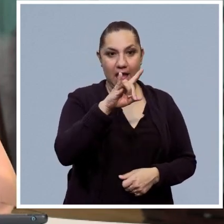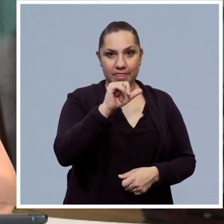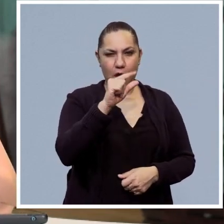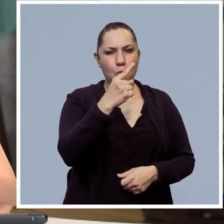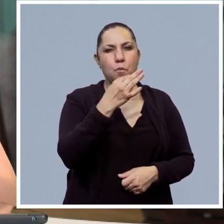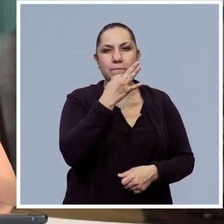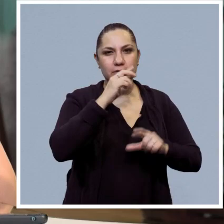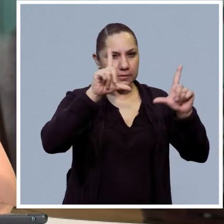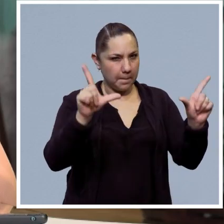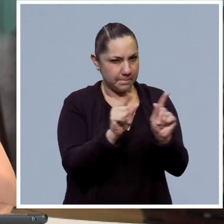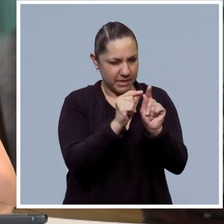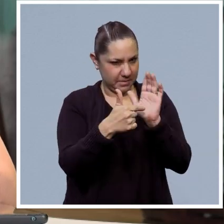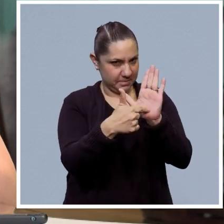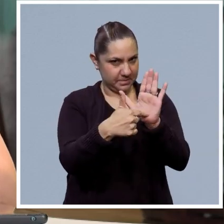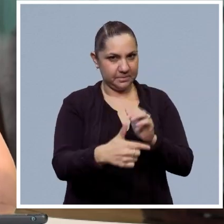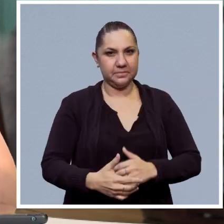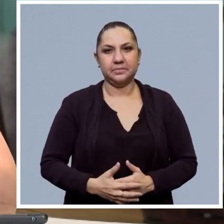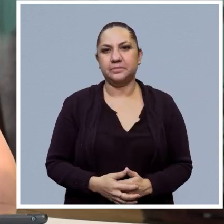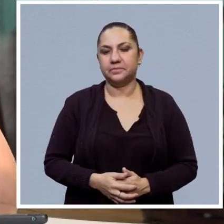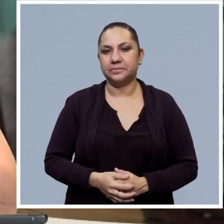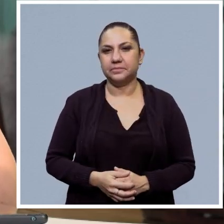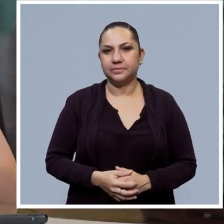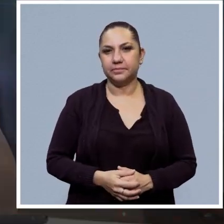semana nos preparó Nadia en un minuto.